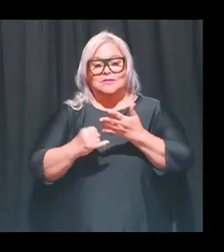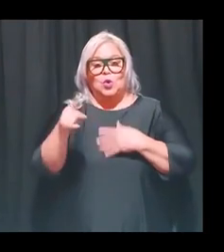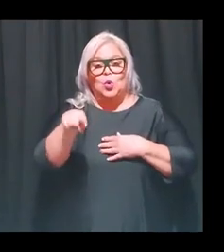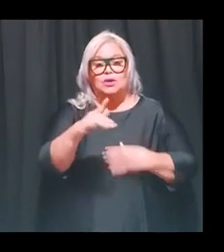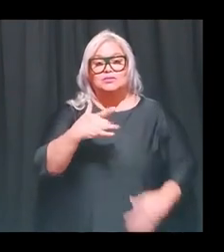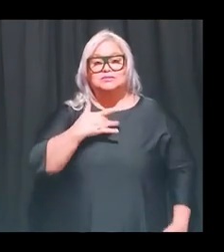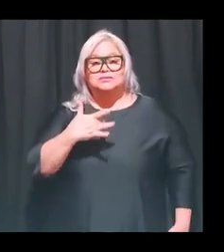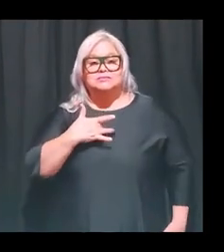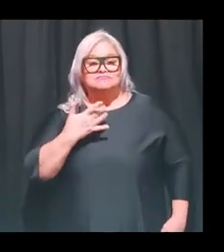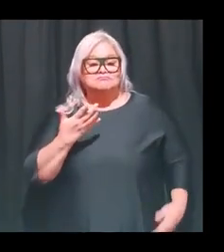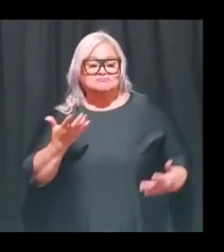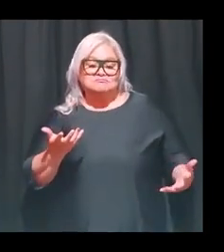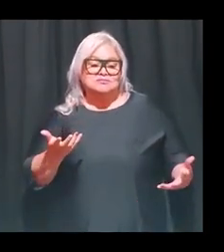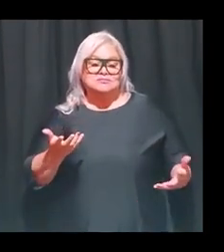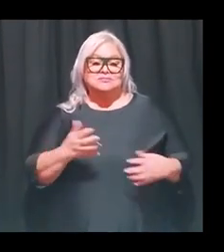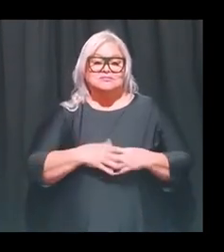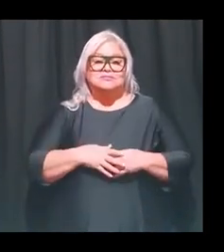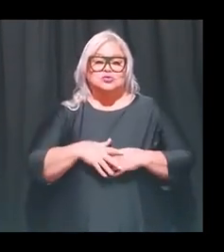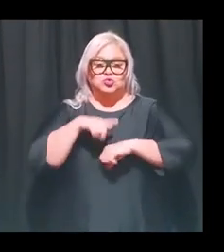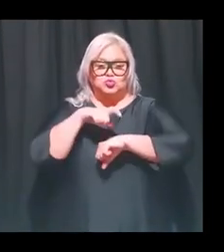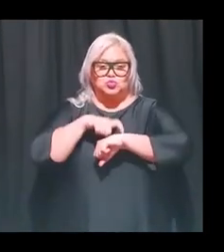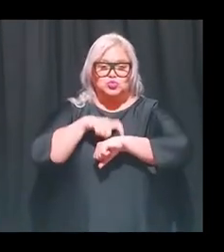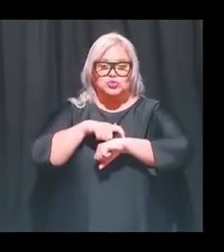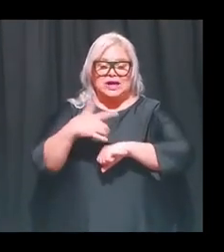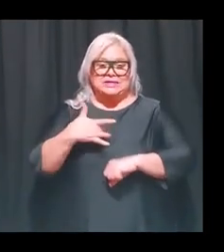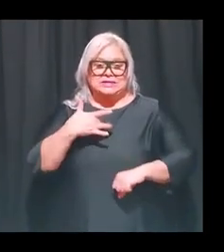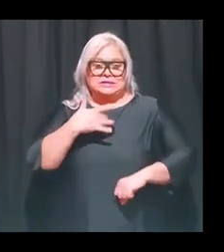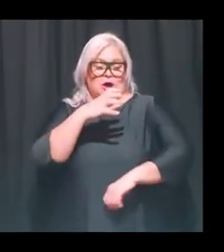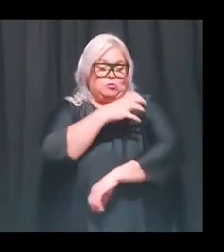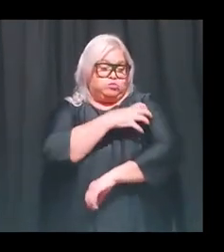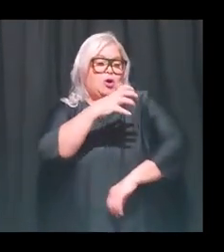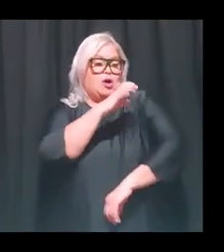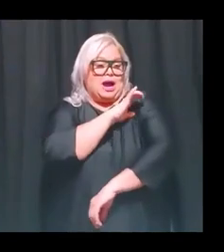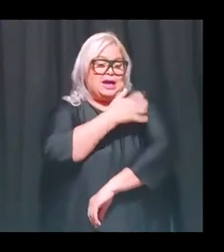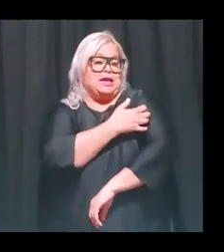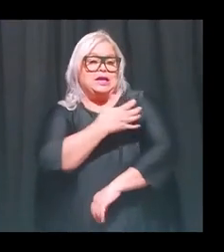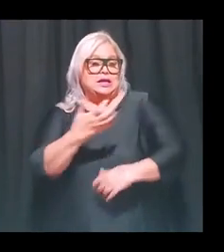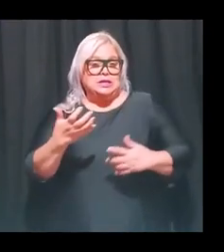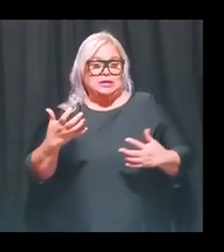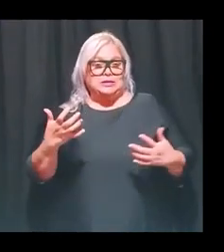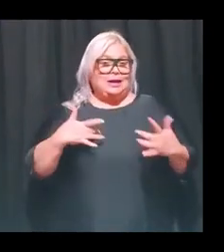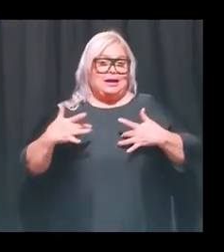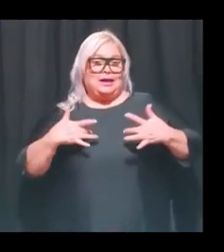considera pues un momento donde sienten mucha energía o se sienten empoderados.